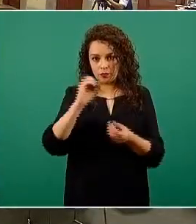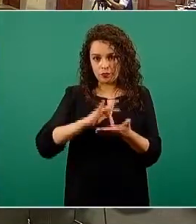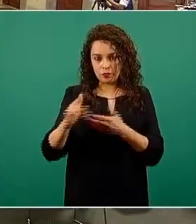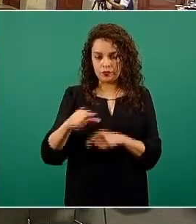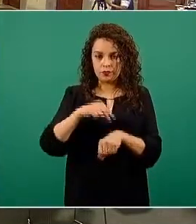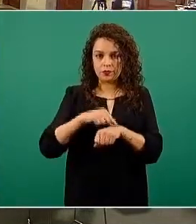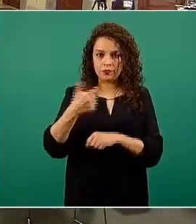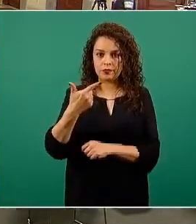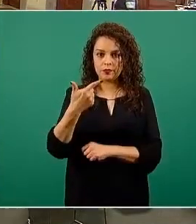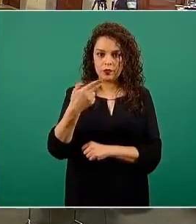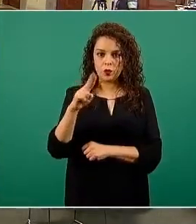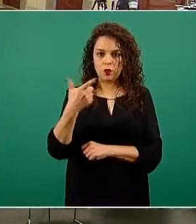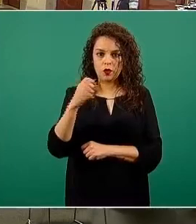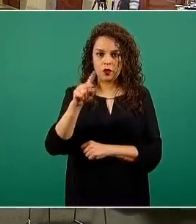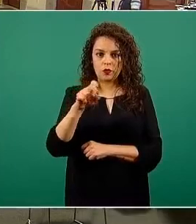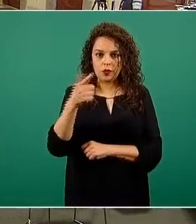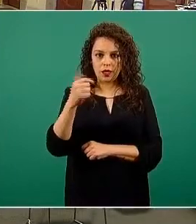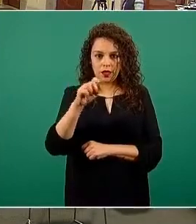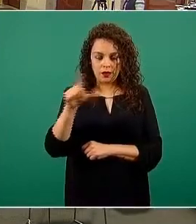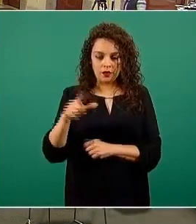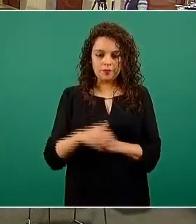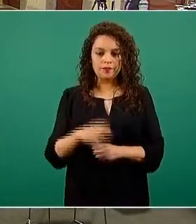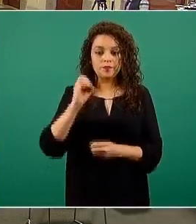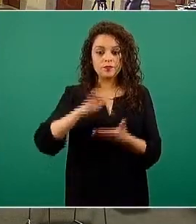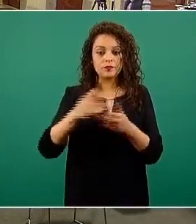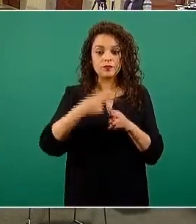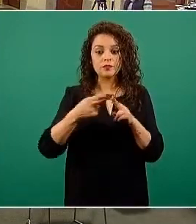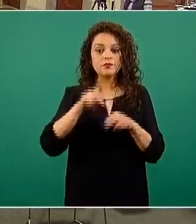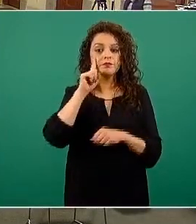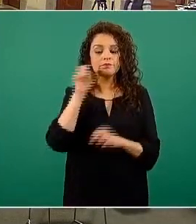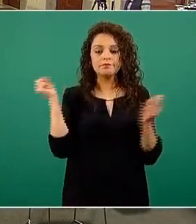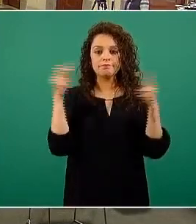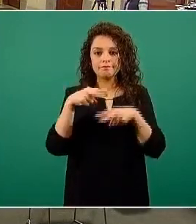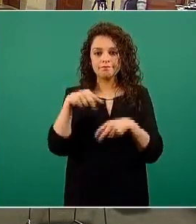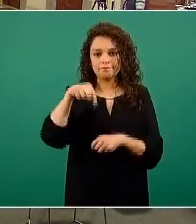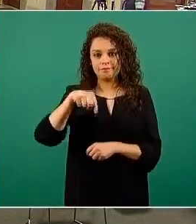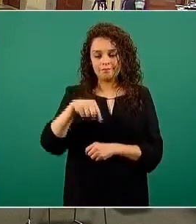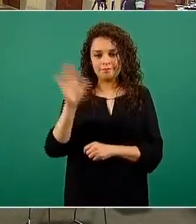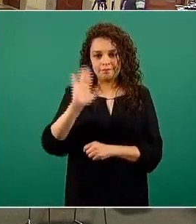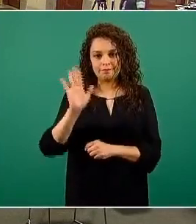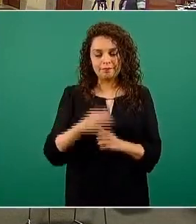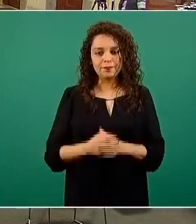López Gatell. Gracias, hasta mañana, nos seguiremos viendo por este canal.